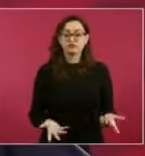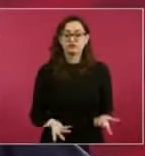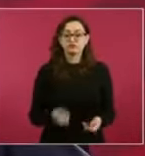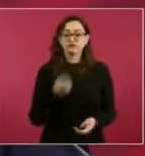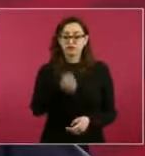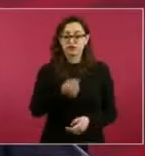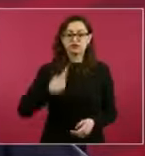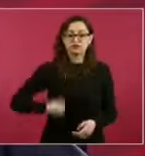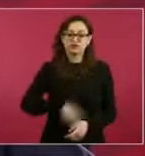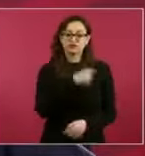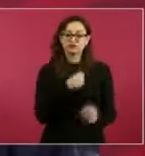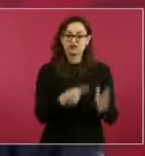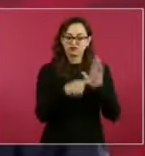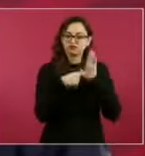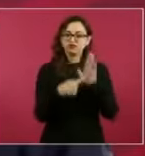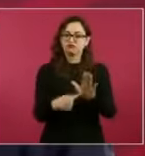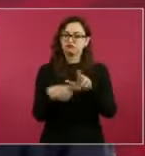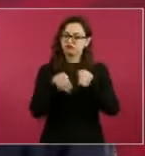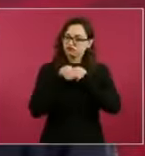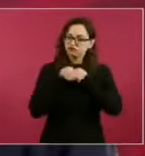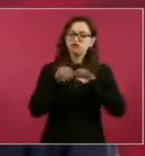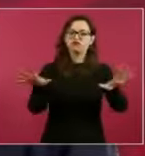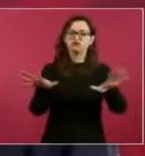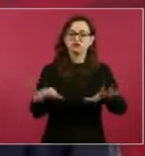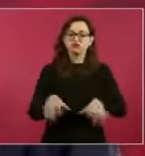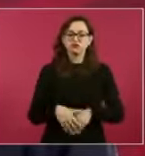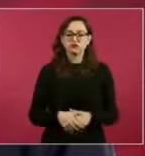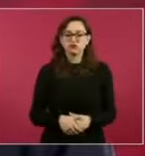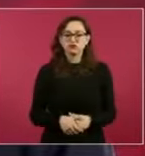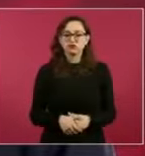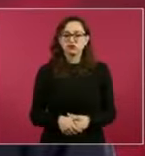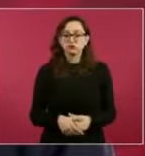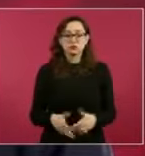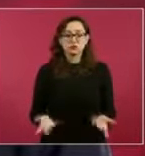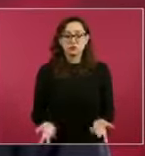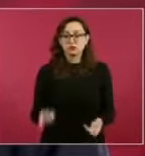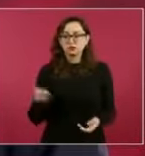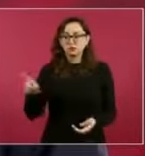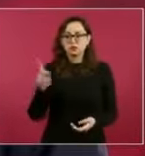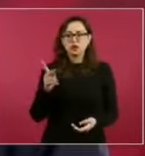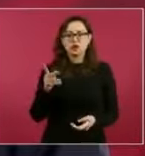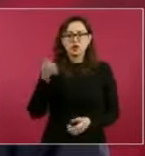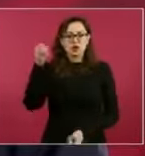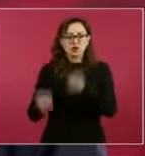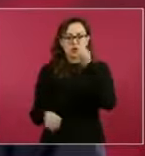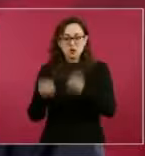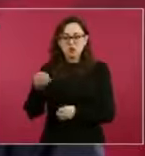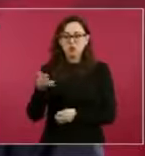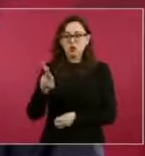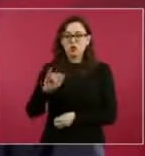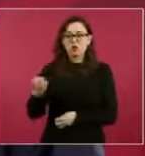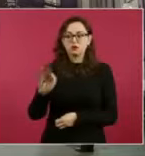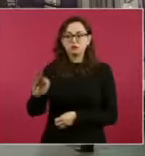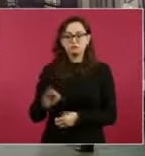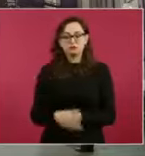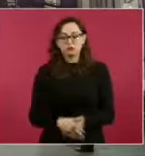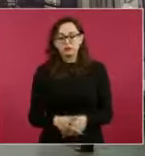exponiendo aquí. Y mientras estemos nosotros, vamos a seguir insistiendo.